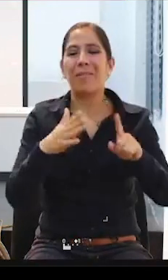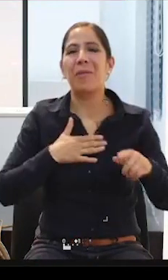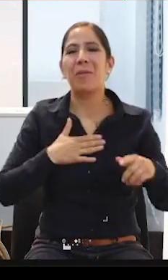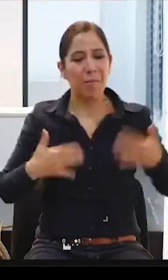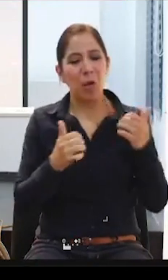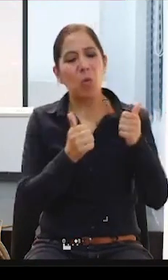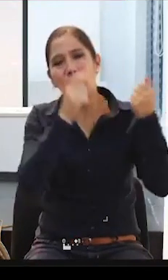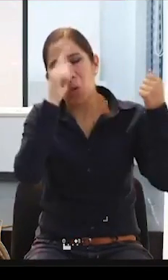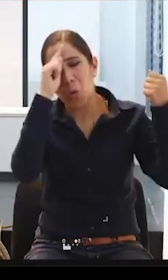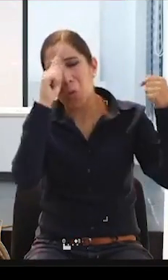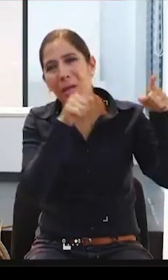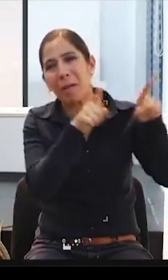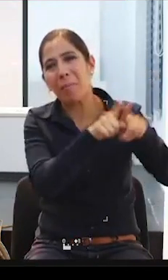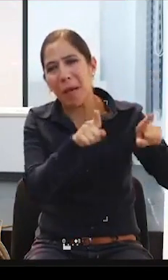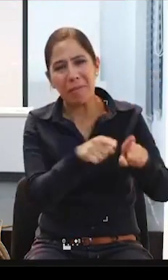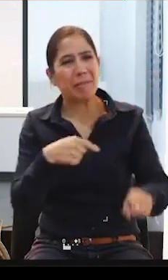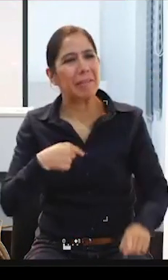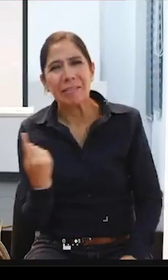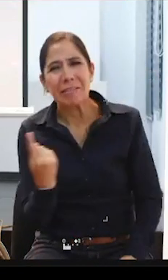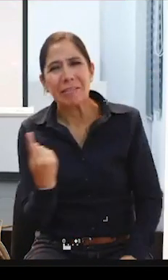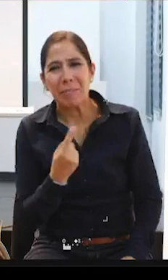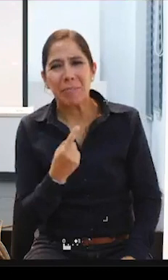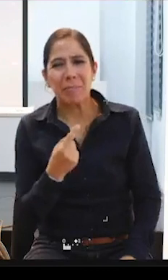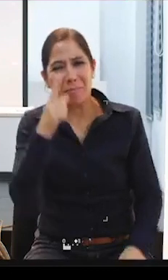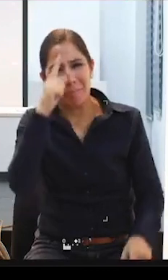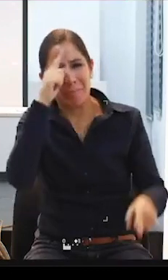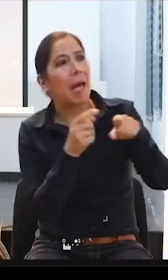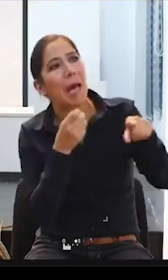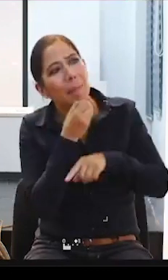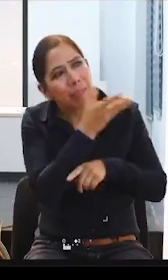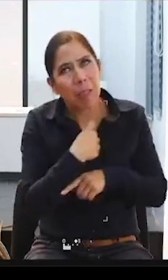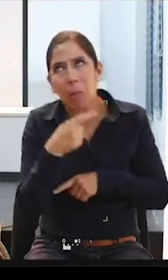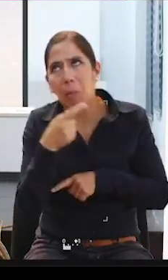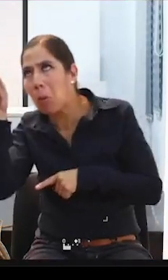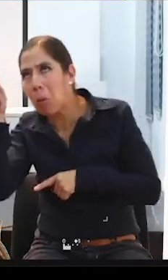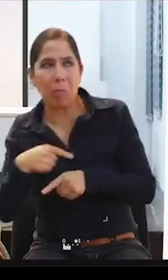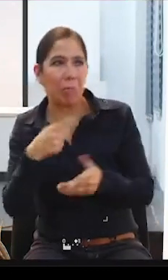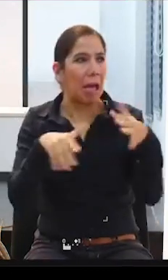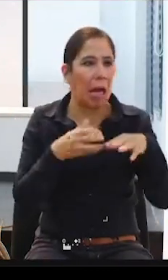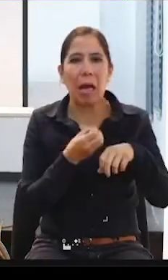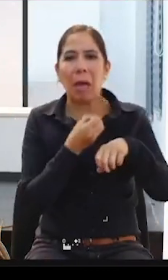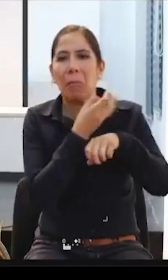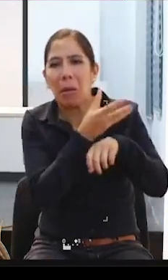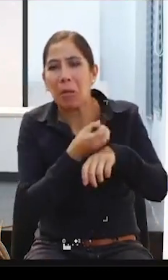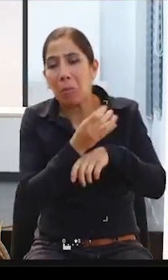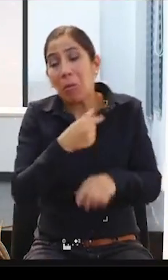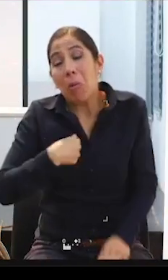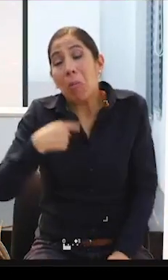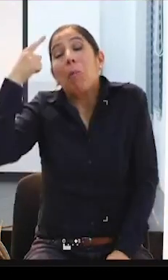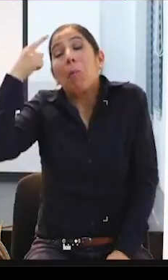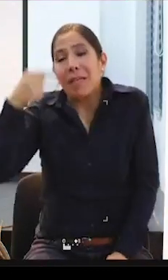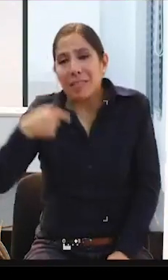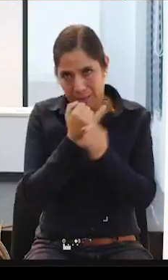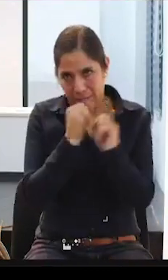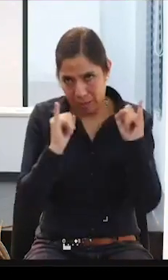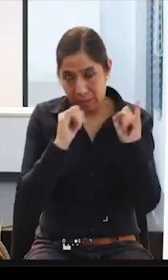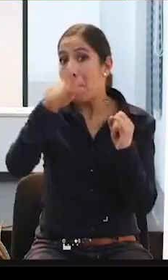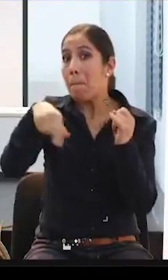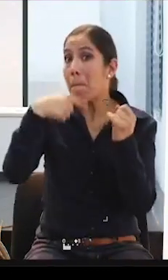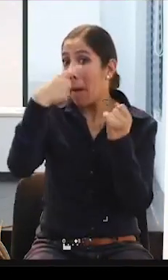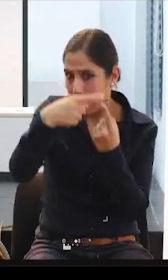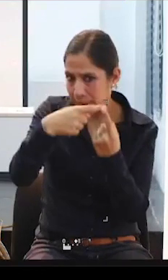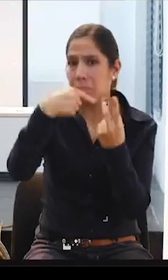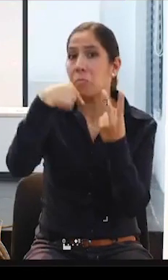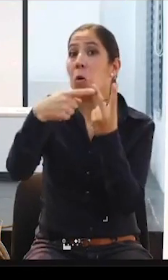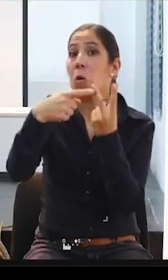avisando a mis hermanos dónde estoy, qué estoy haciendo, por un lado. Por otro lado, ese tiempo ya yo tenía a mi pareja, e